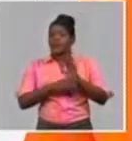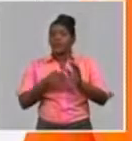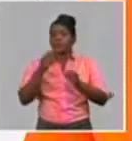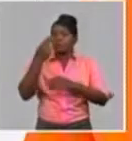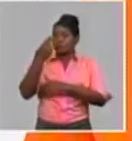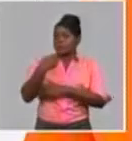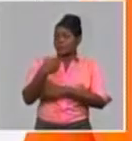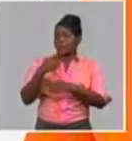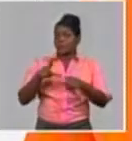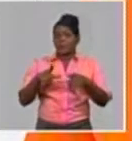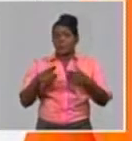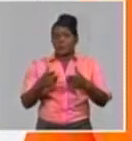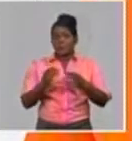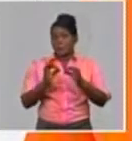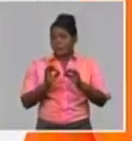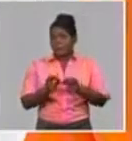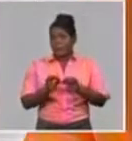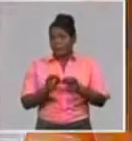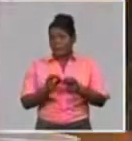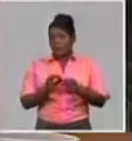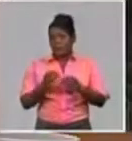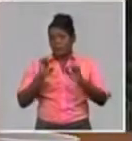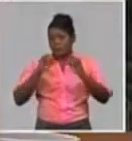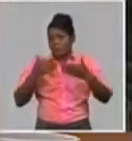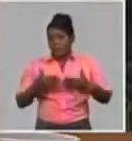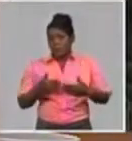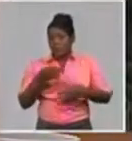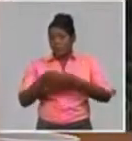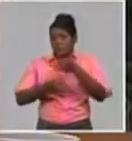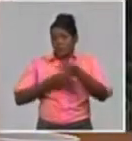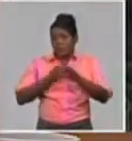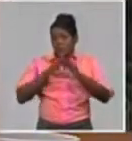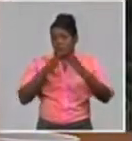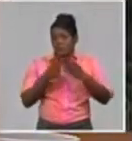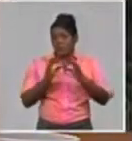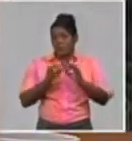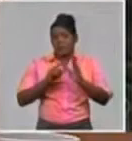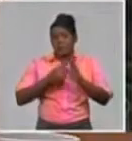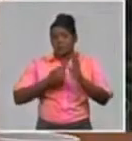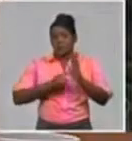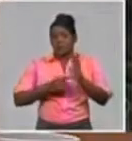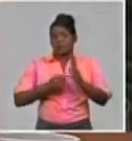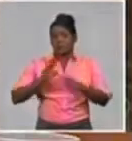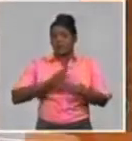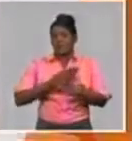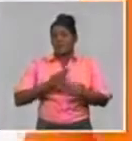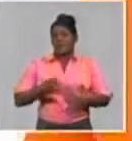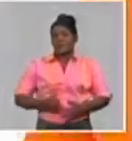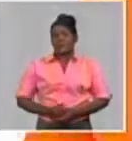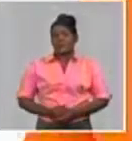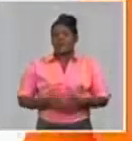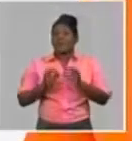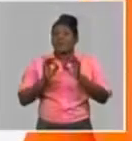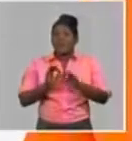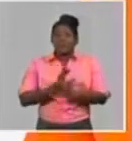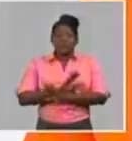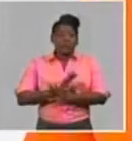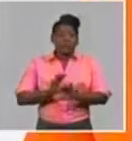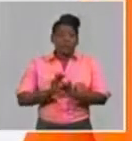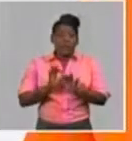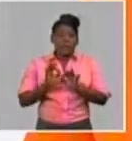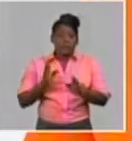previstas por la autoridad sanitaria en el nuevo escenario. Durante todas las etapas de recuperación, o por tiempo